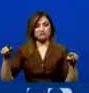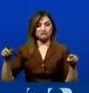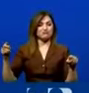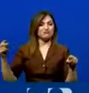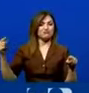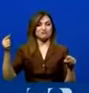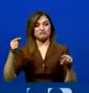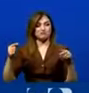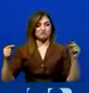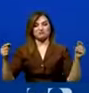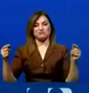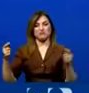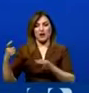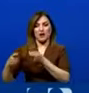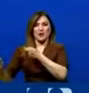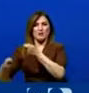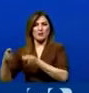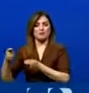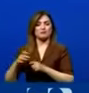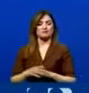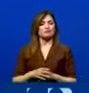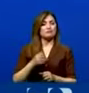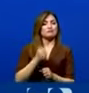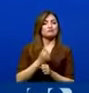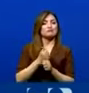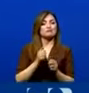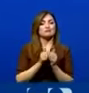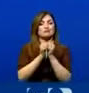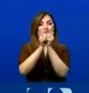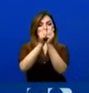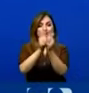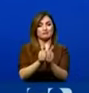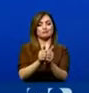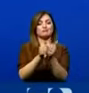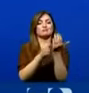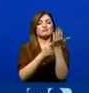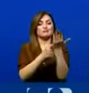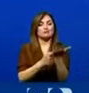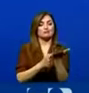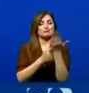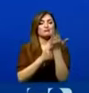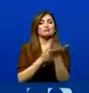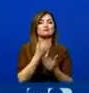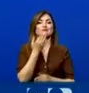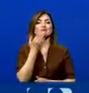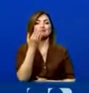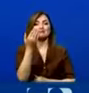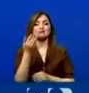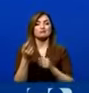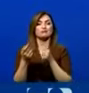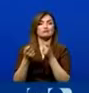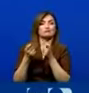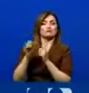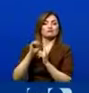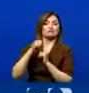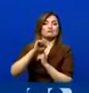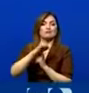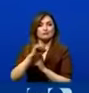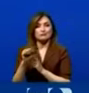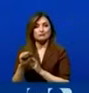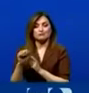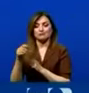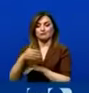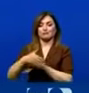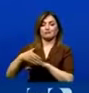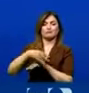En este momento estamos trabajando en conjunto, analizando cómo debemos manejar la situación para blindar la